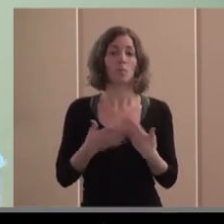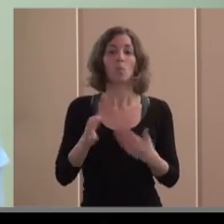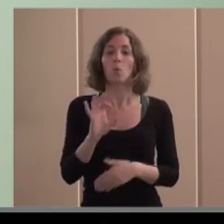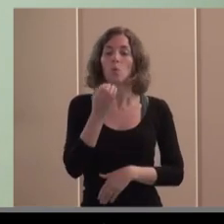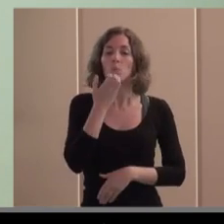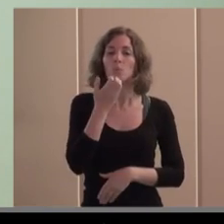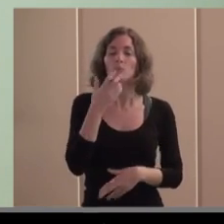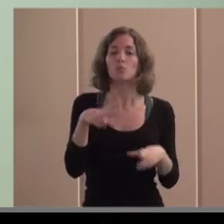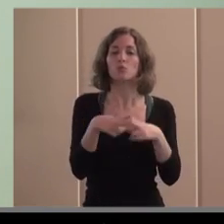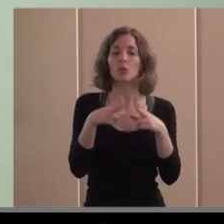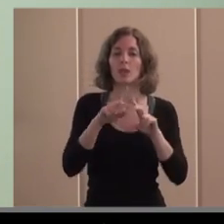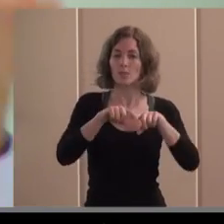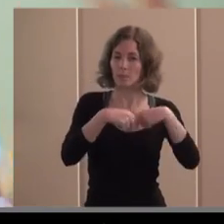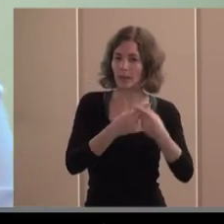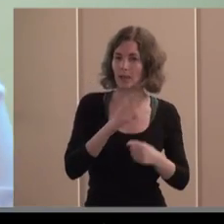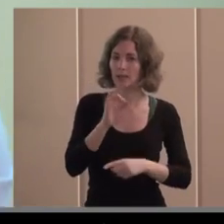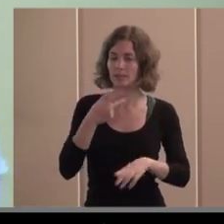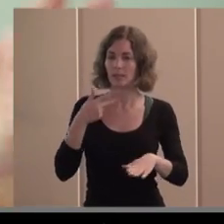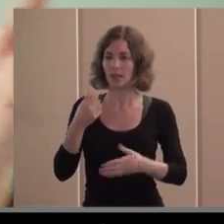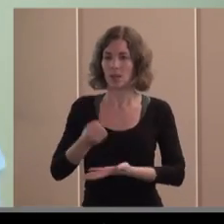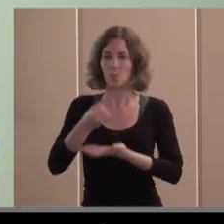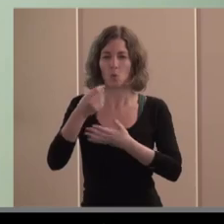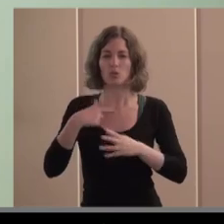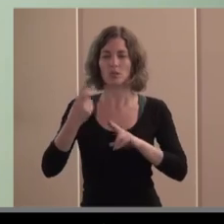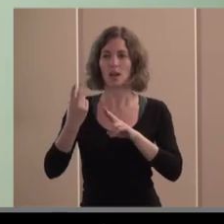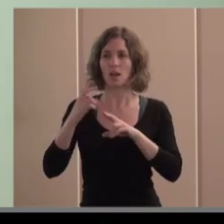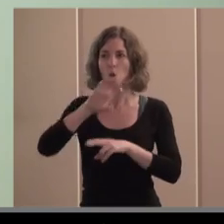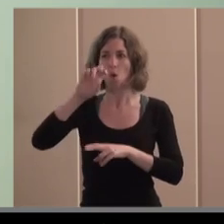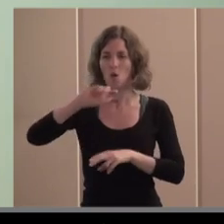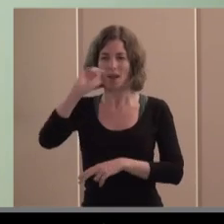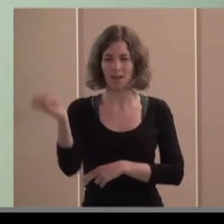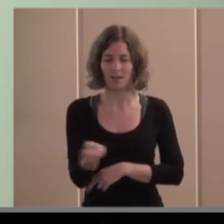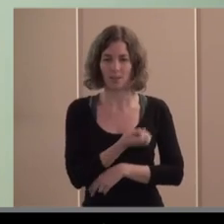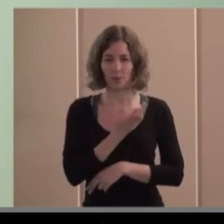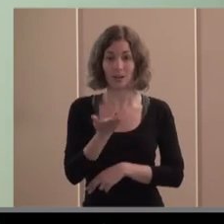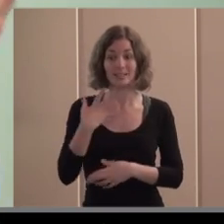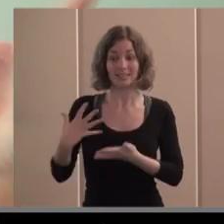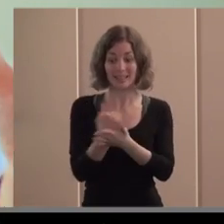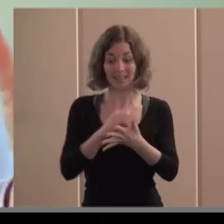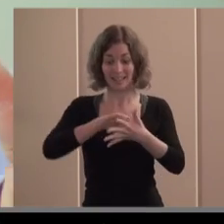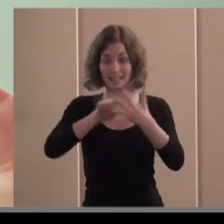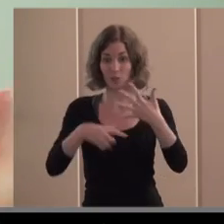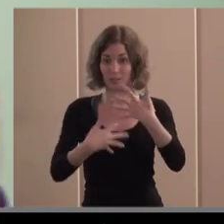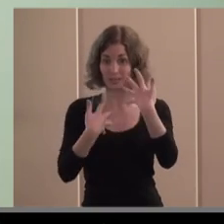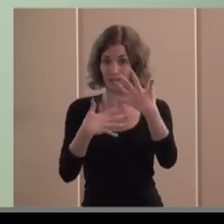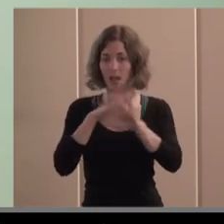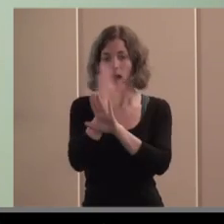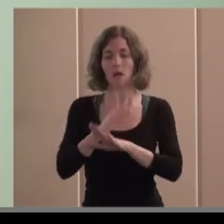familiares sociedades cotizadas en bolsa sociedades multinacionales en fin y todas ellas al final son formas de hacer empresa